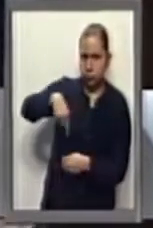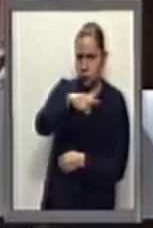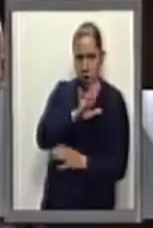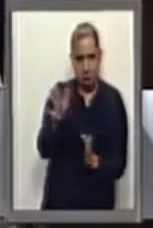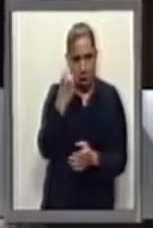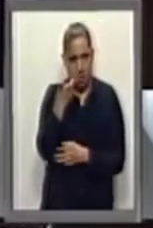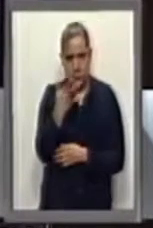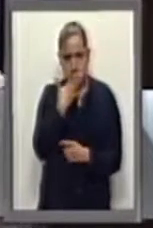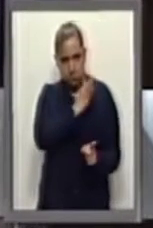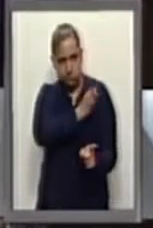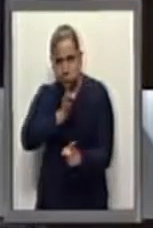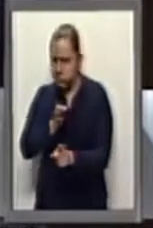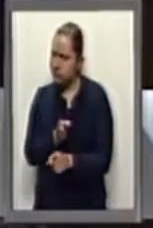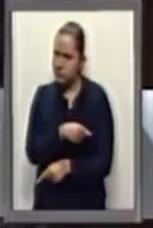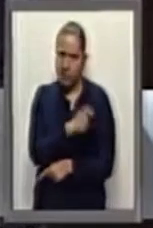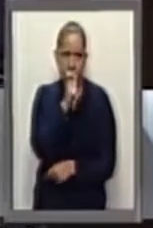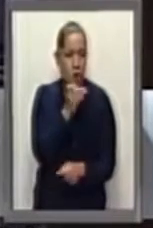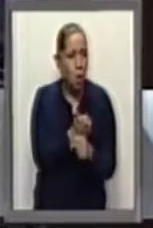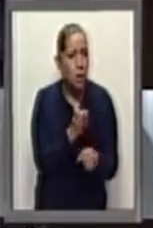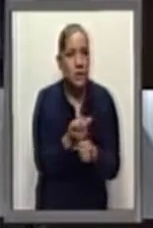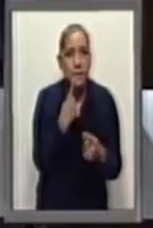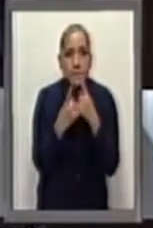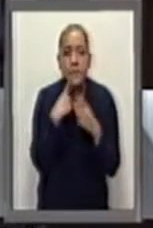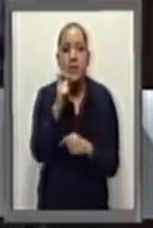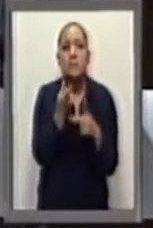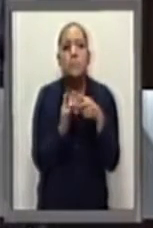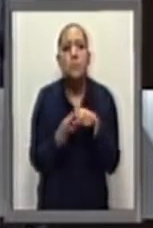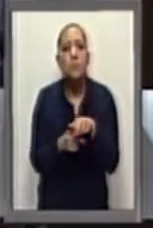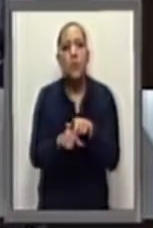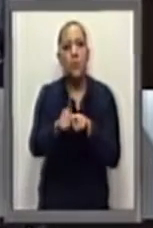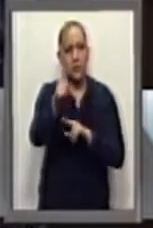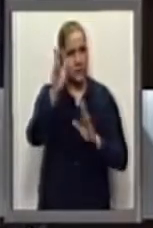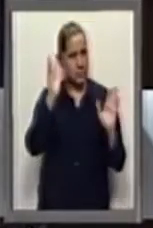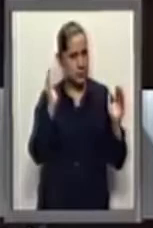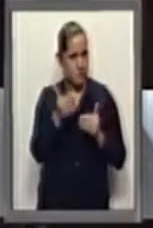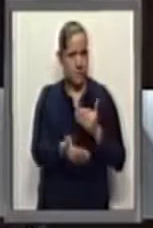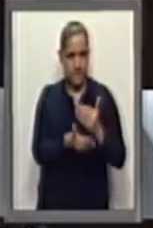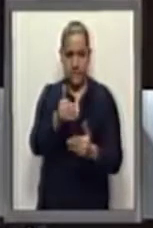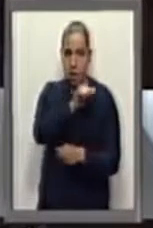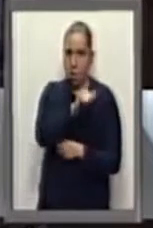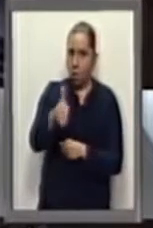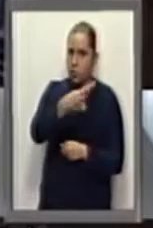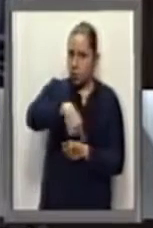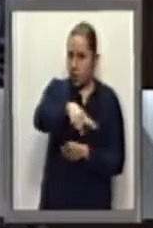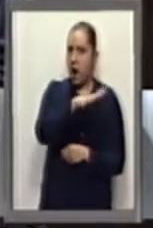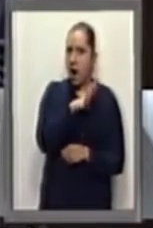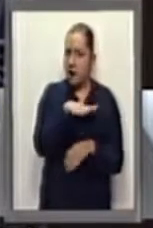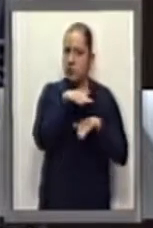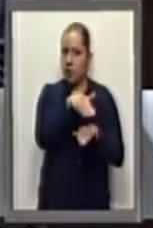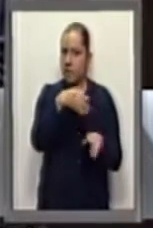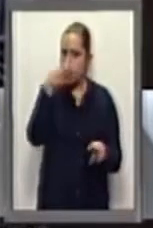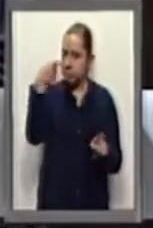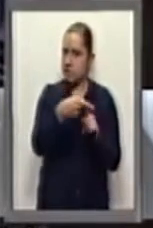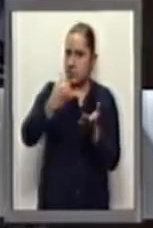No hemos llegado a la discusión de la llamada miscelánea en la que se revisarán los temas relativos a ICR, IVA y